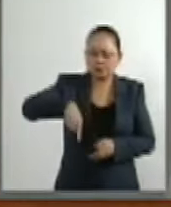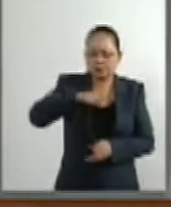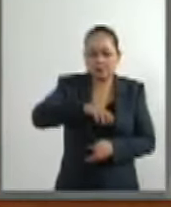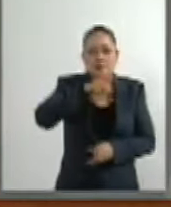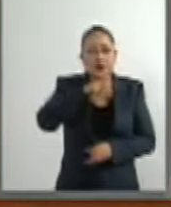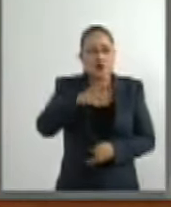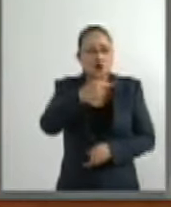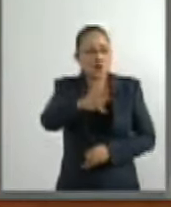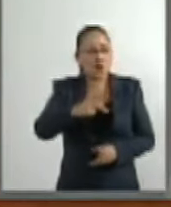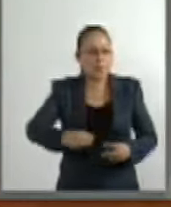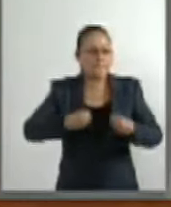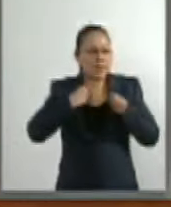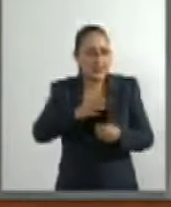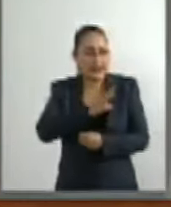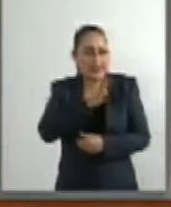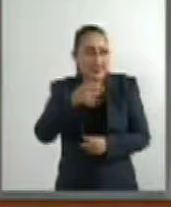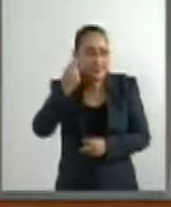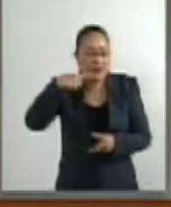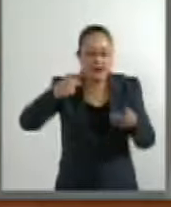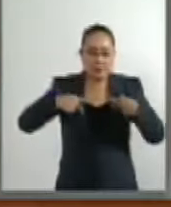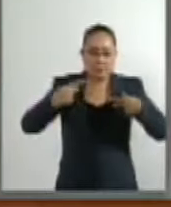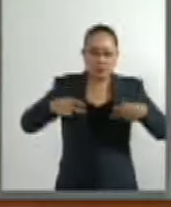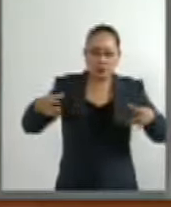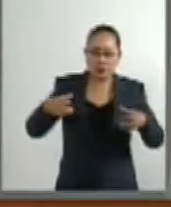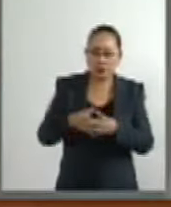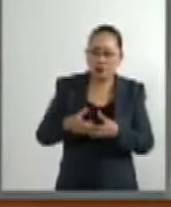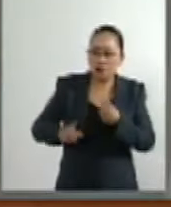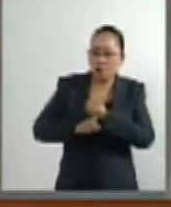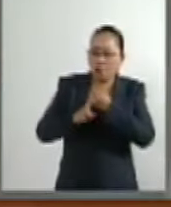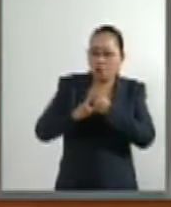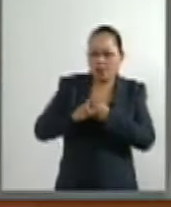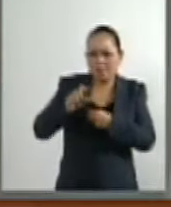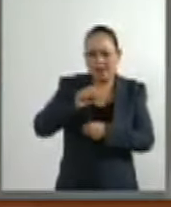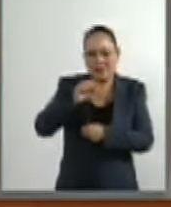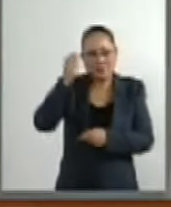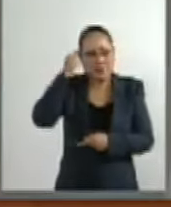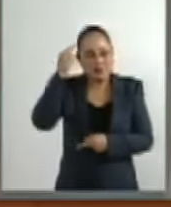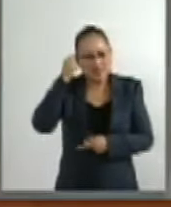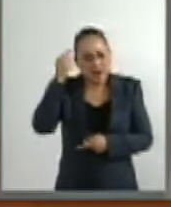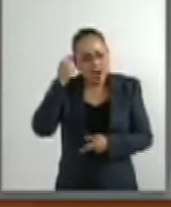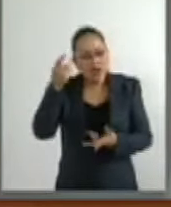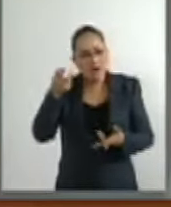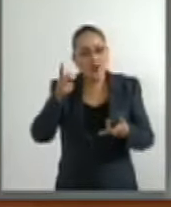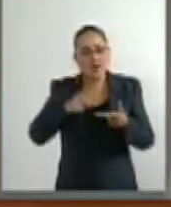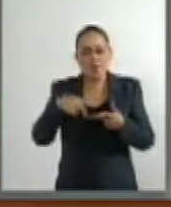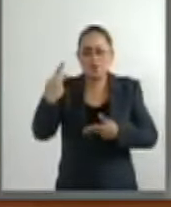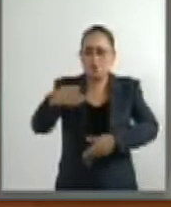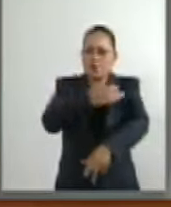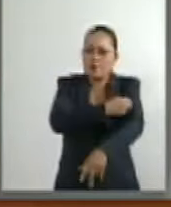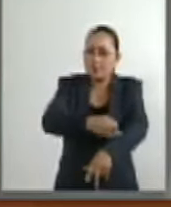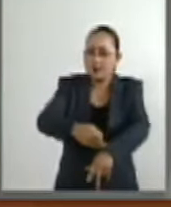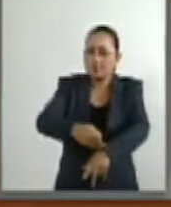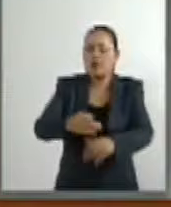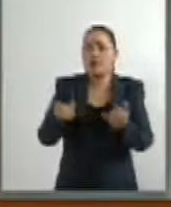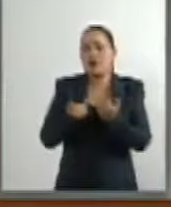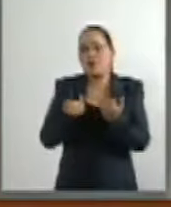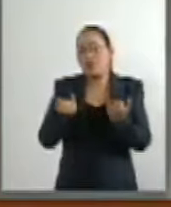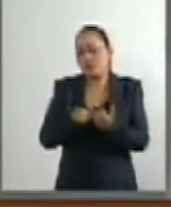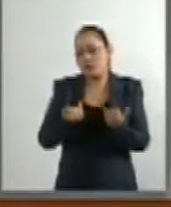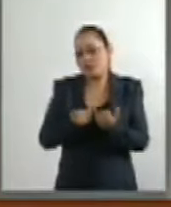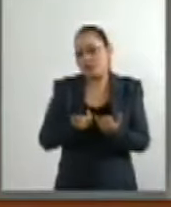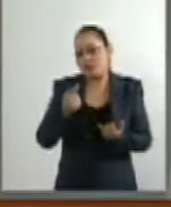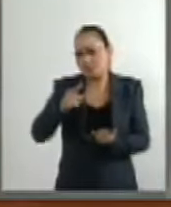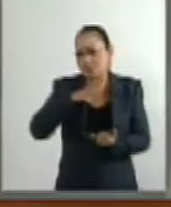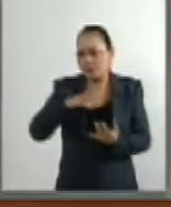calidad de vida de las personas con problemas de salud mental y sus familiares, incorporando